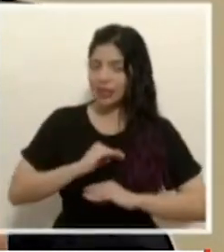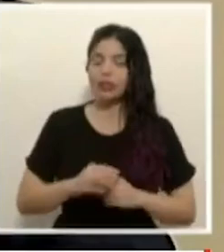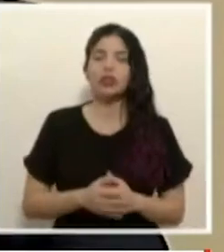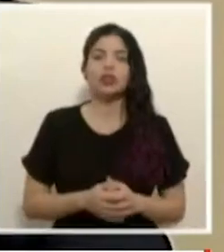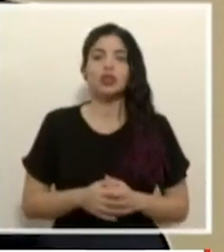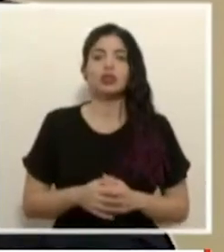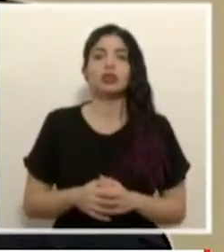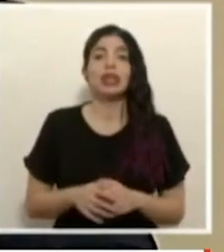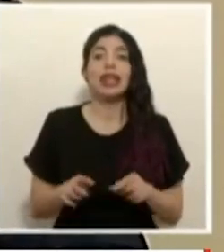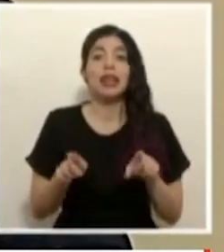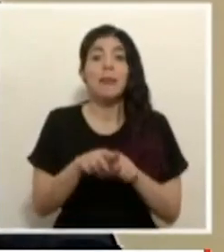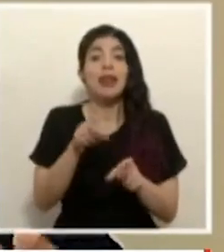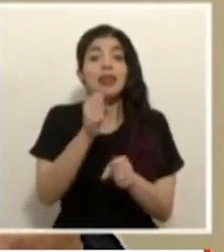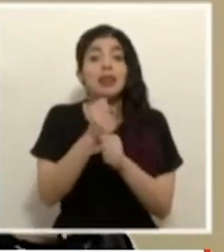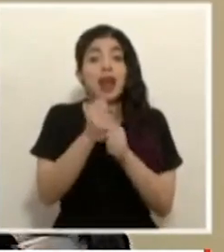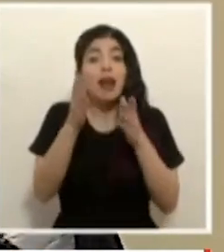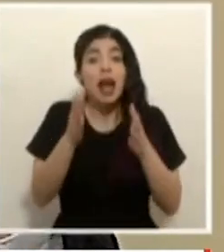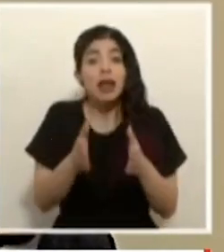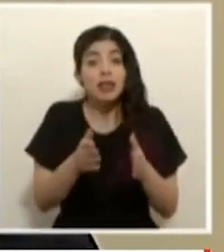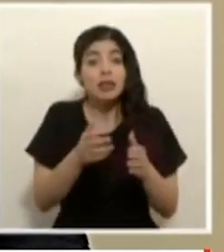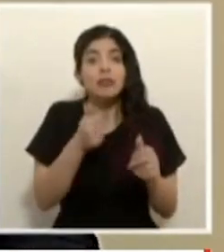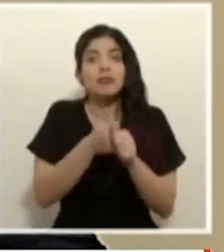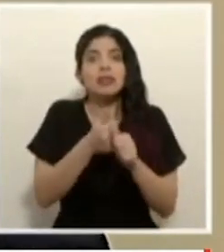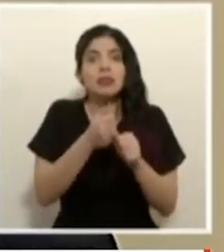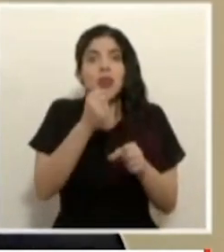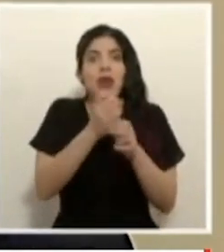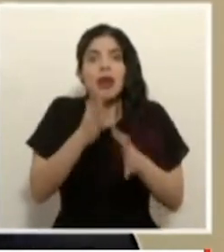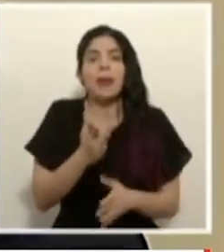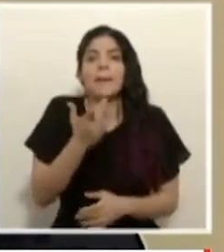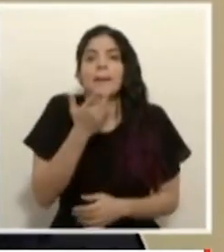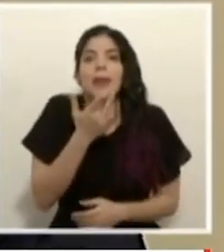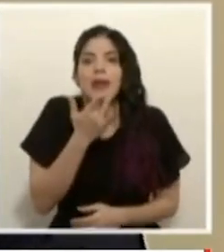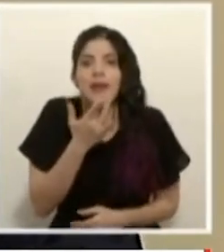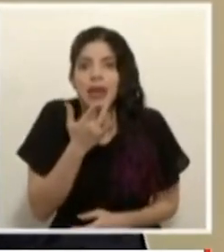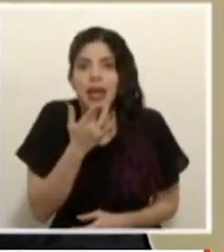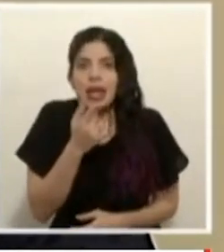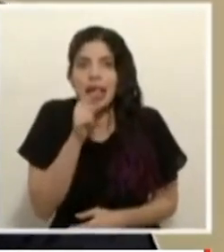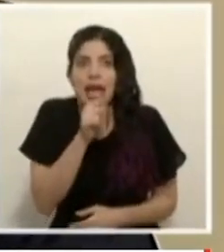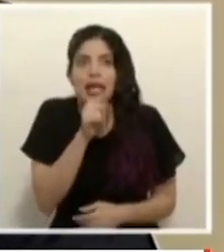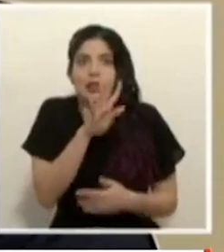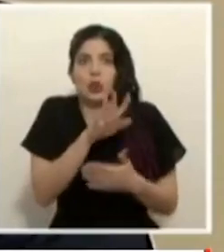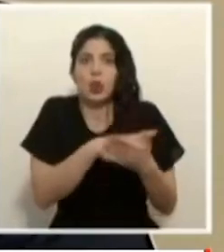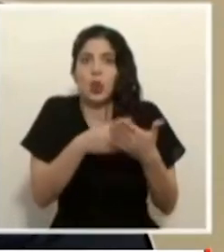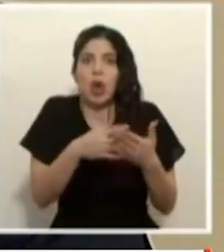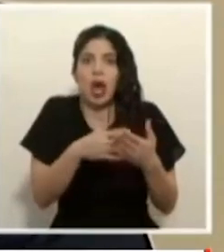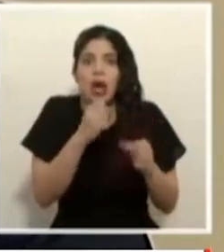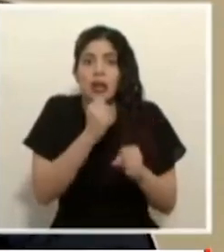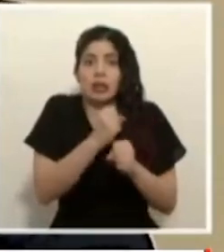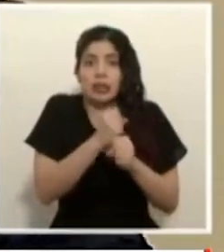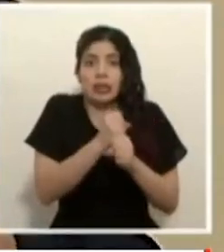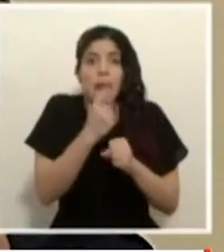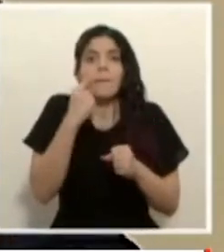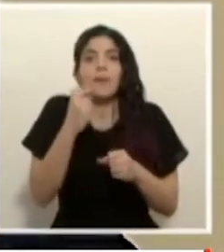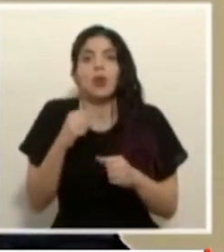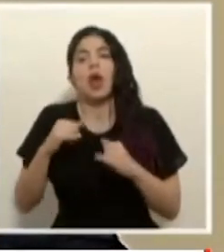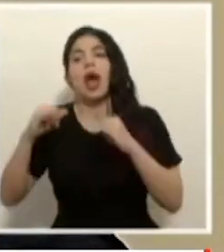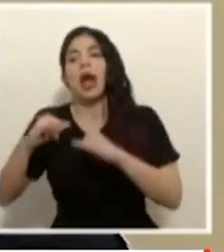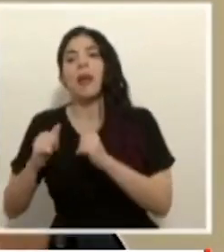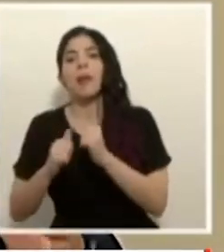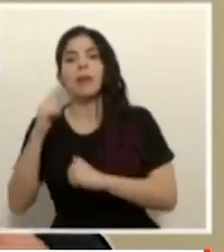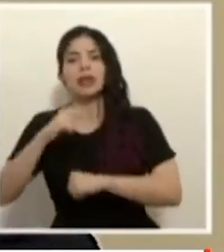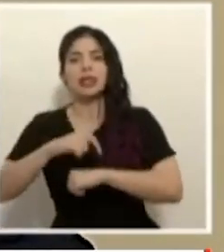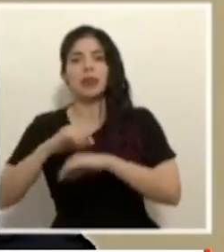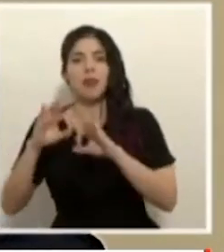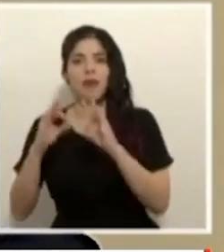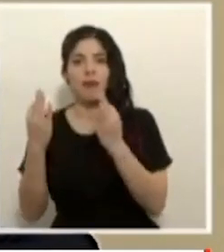incluso los trabajadores muchos prefieren esa jornada porque les permite estar más o con sus familias